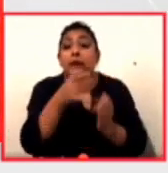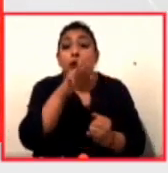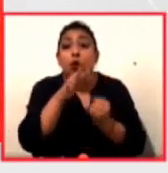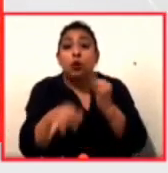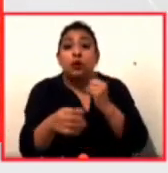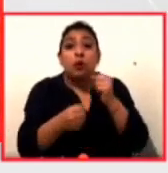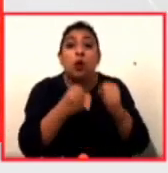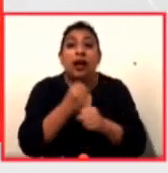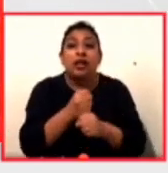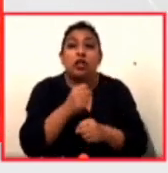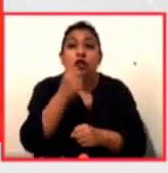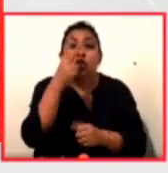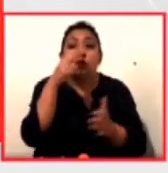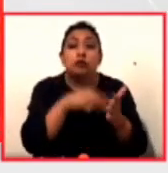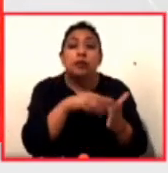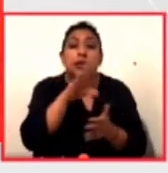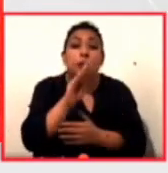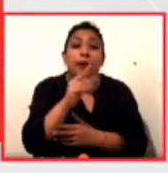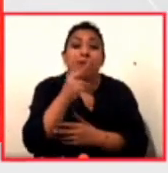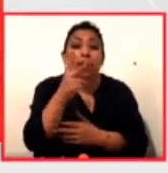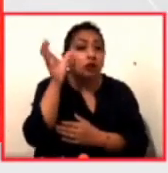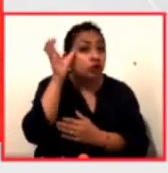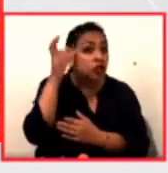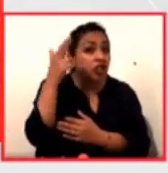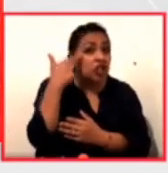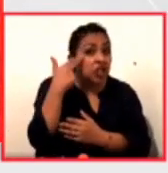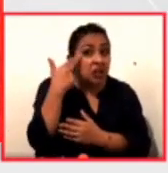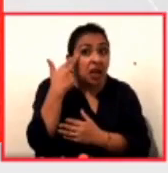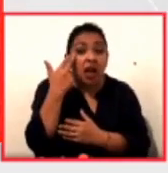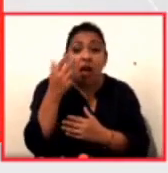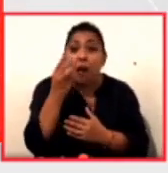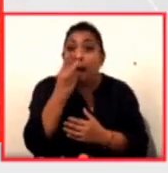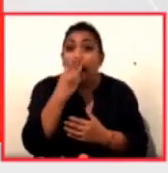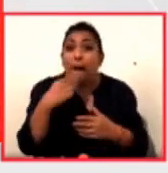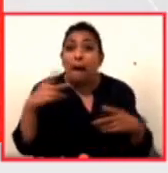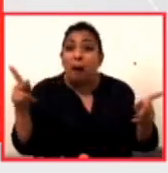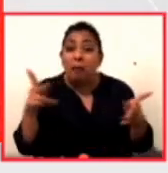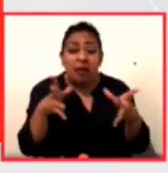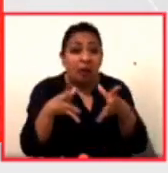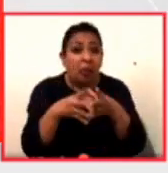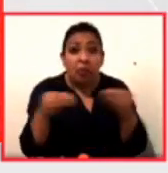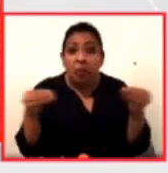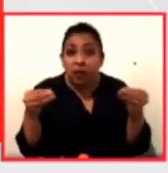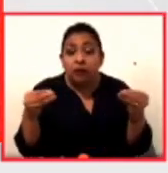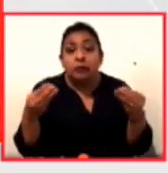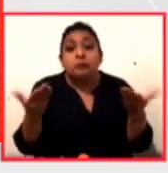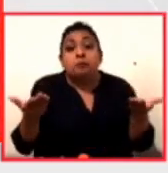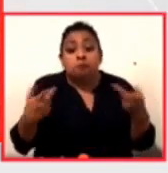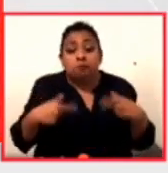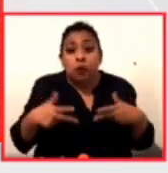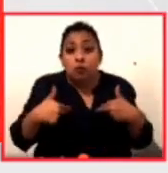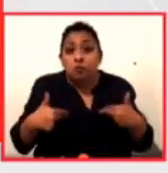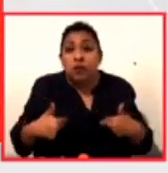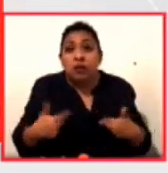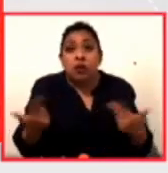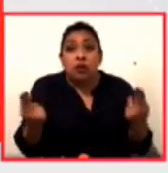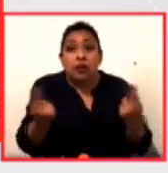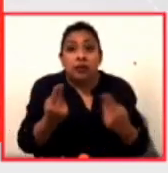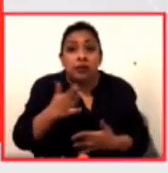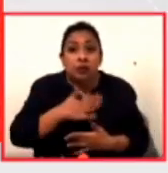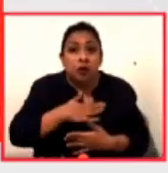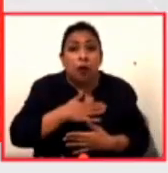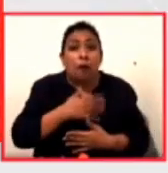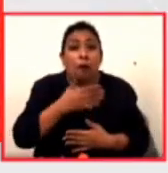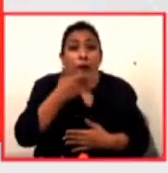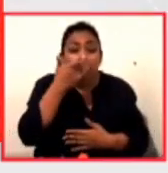el 2098 en China cuando ya no existen las abejas y ahora la humanidad va a tener que polinizar flor por